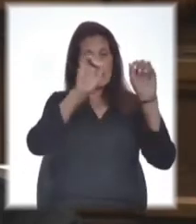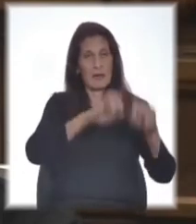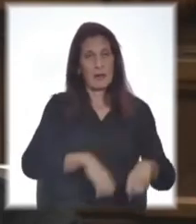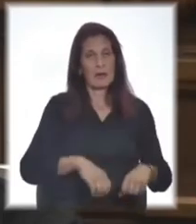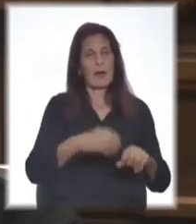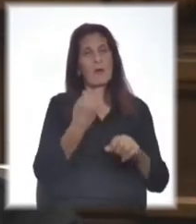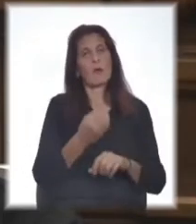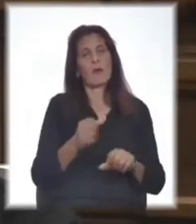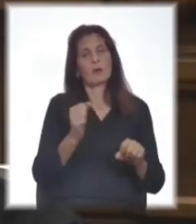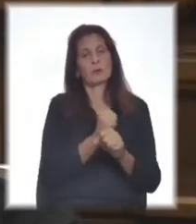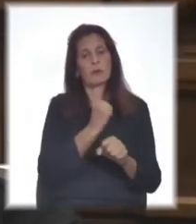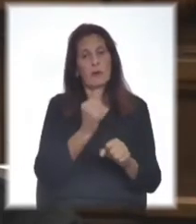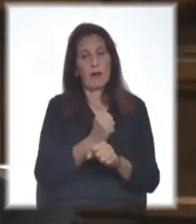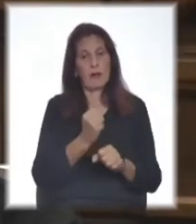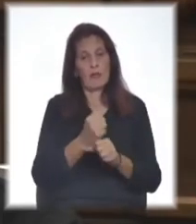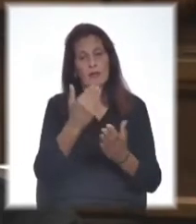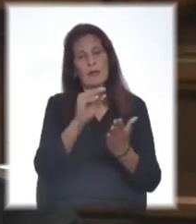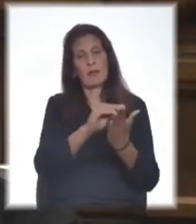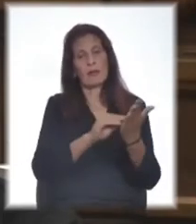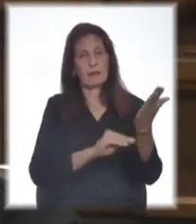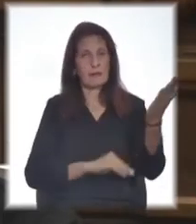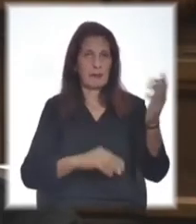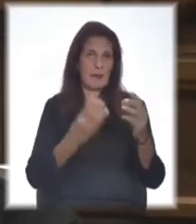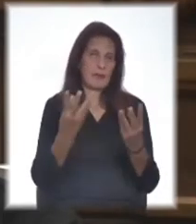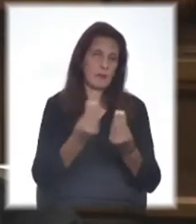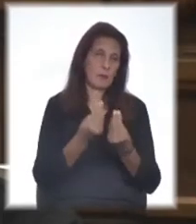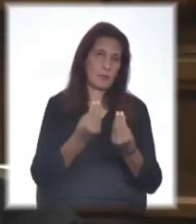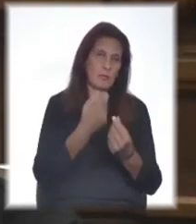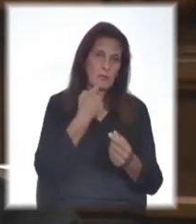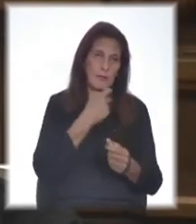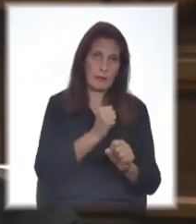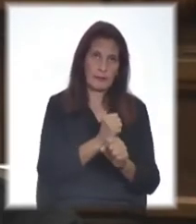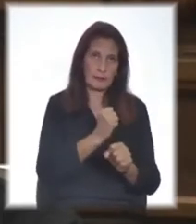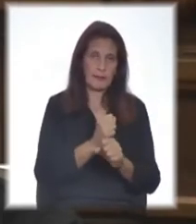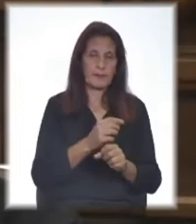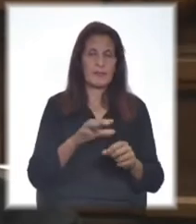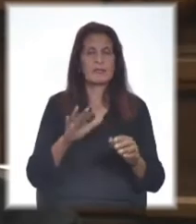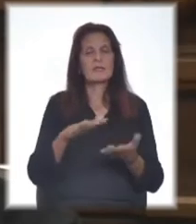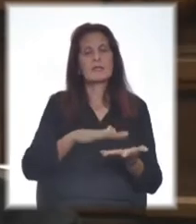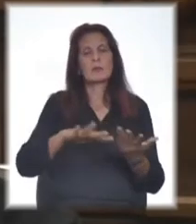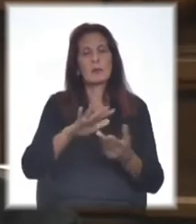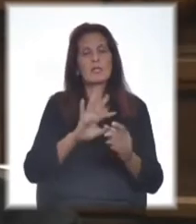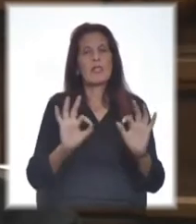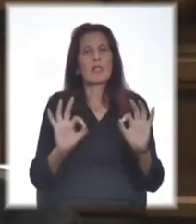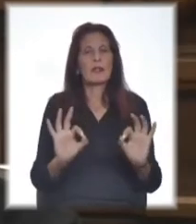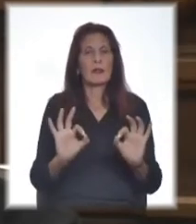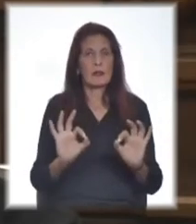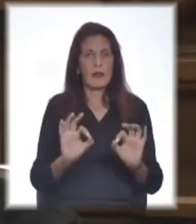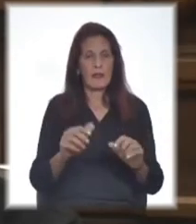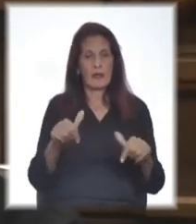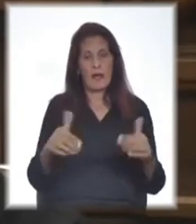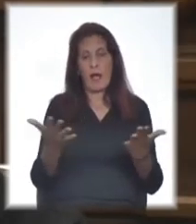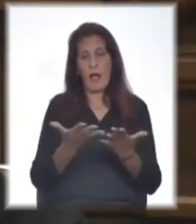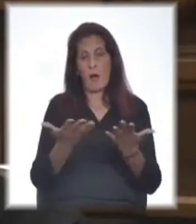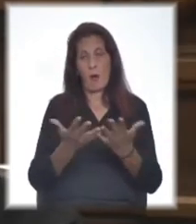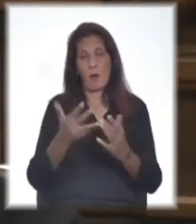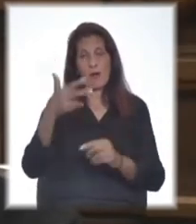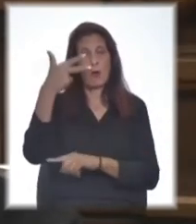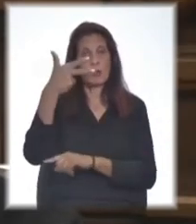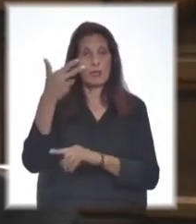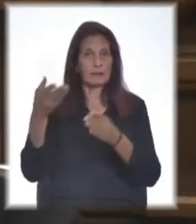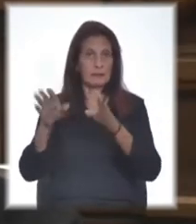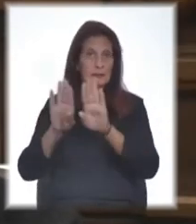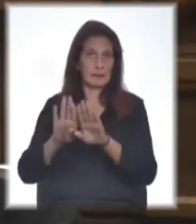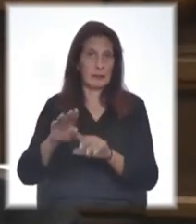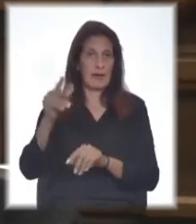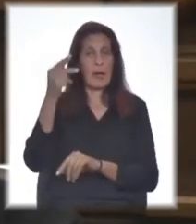la larga lista de desocupados. Estamos en una situación tan pero tan delicada que en estos momentos están cerrando hoteles. El Maldonado,